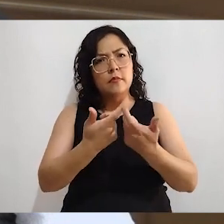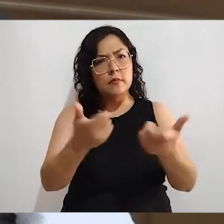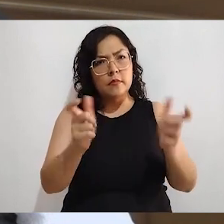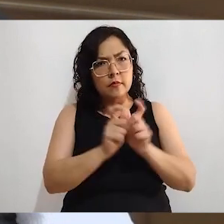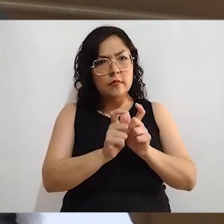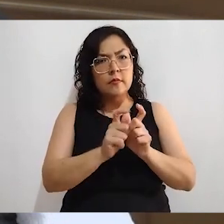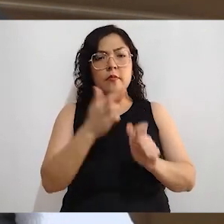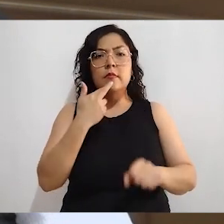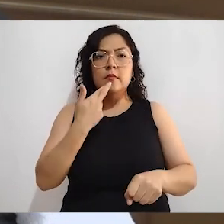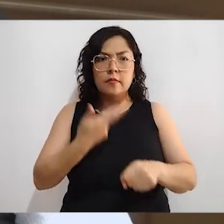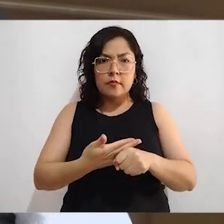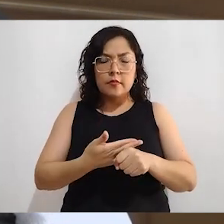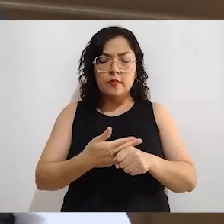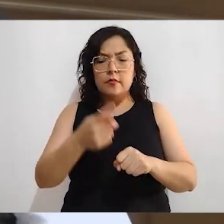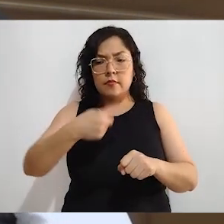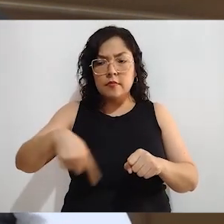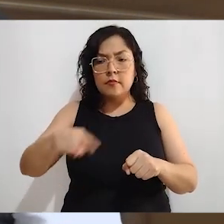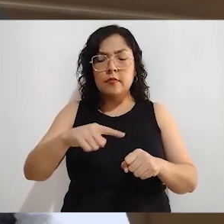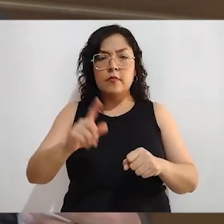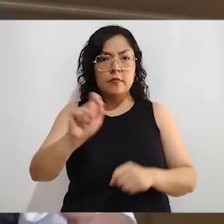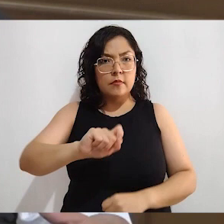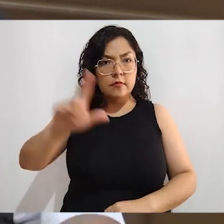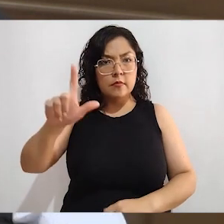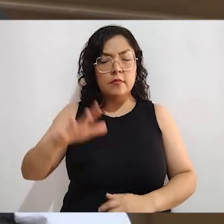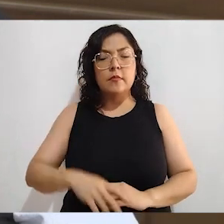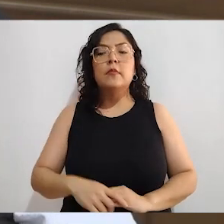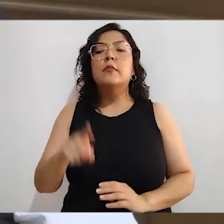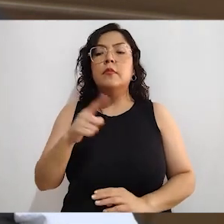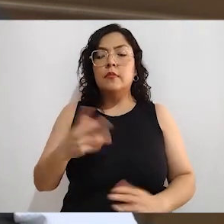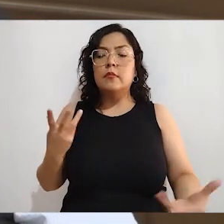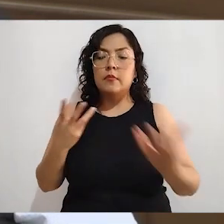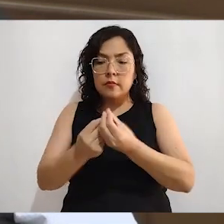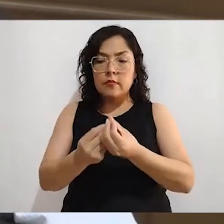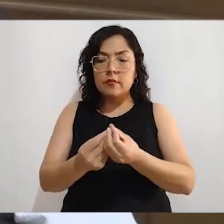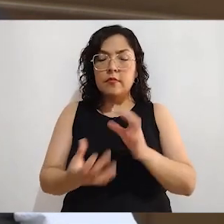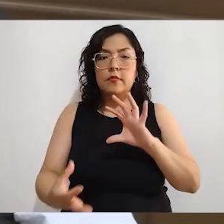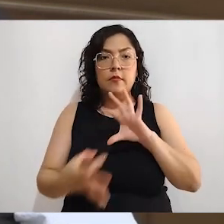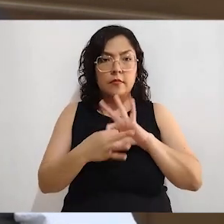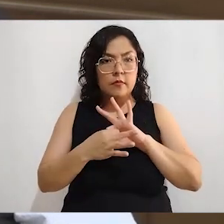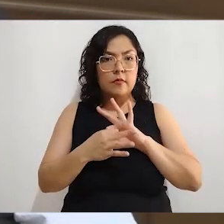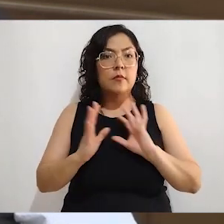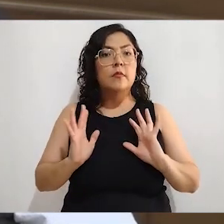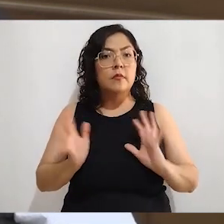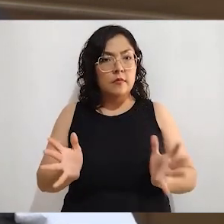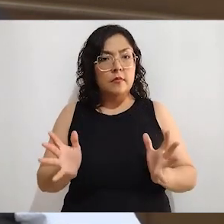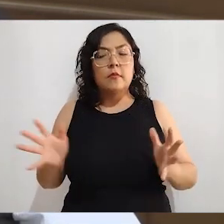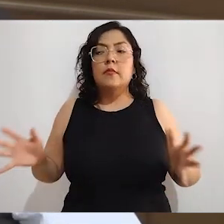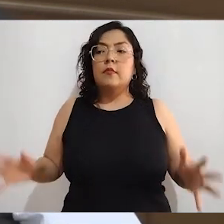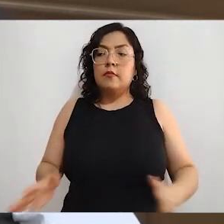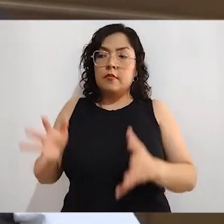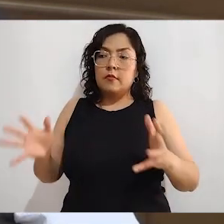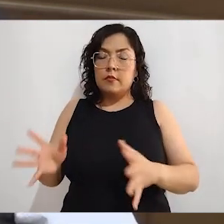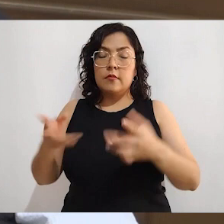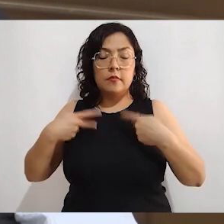clubes de colegios, colegios de profesionales, que ya se sumaron a las actividades de promoción del voto, de la